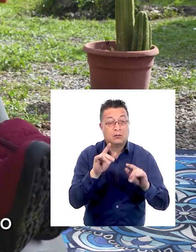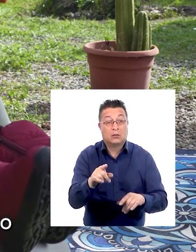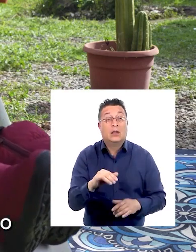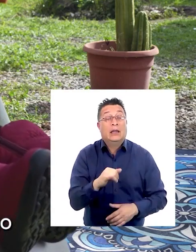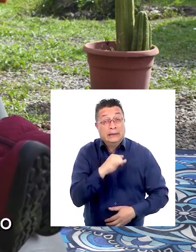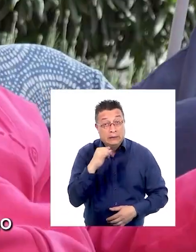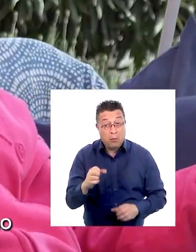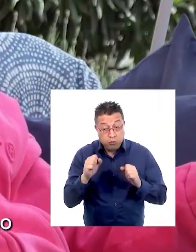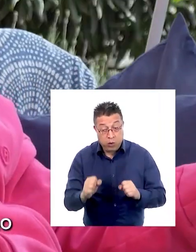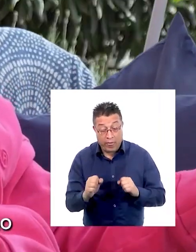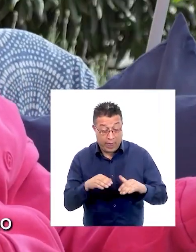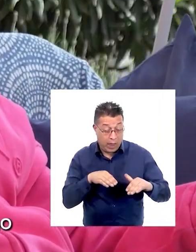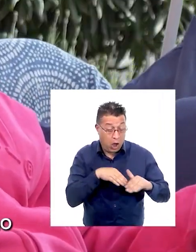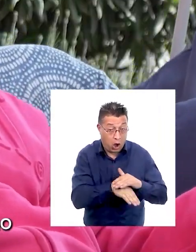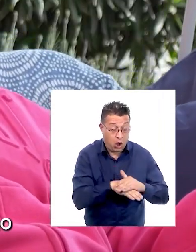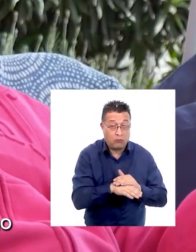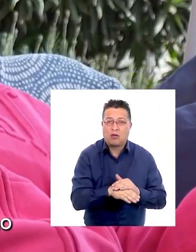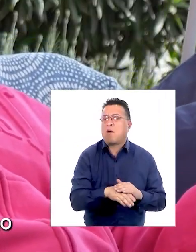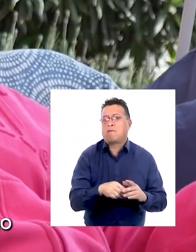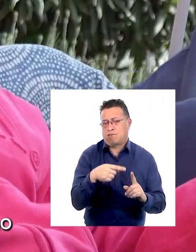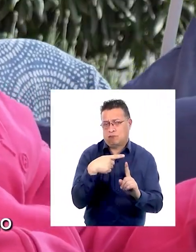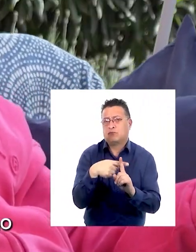se pueda ahorrar es bueno.